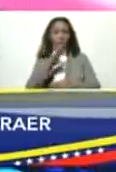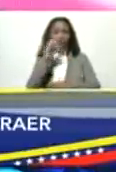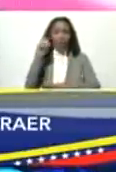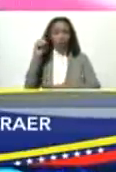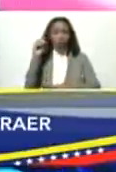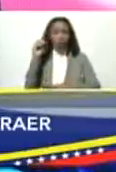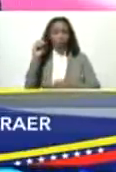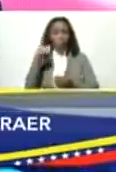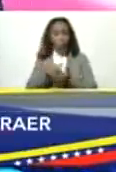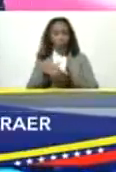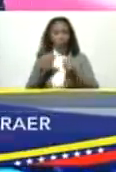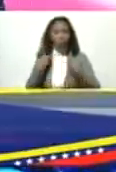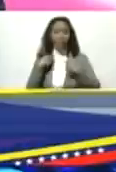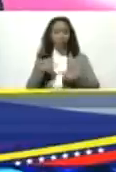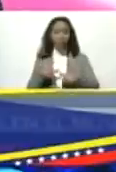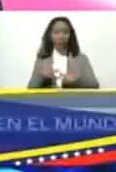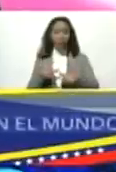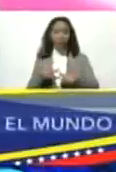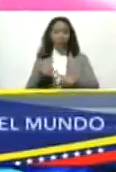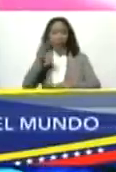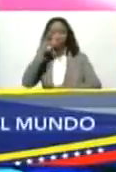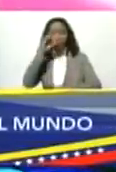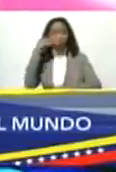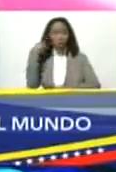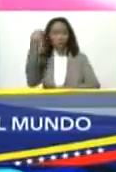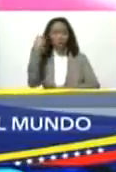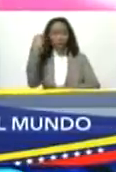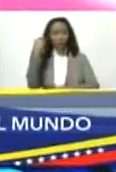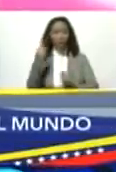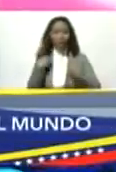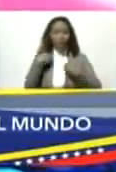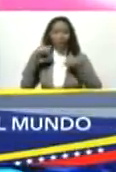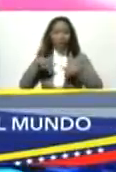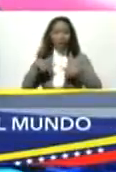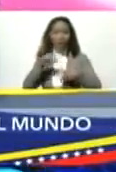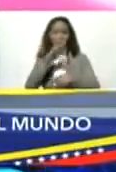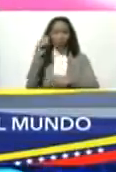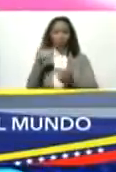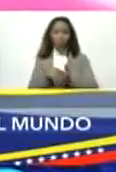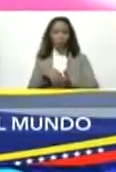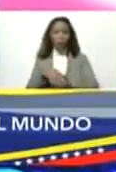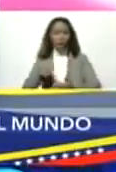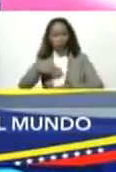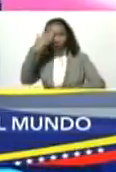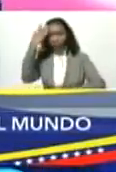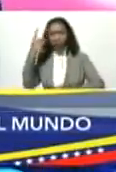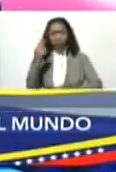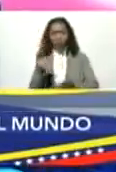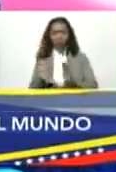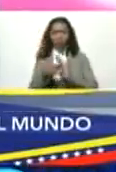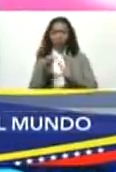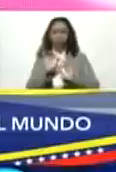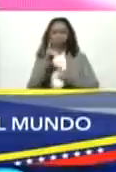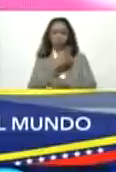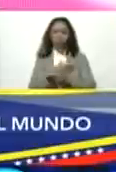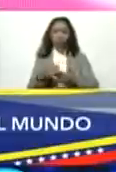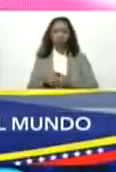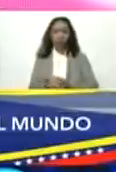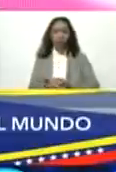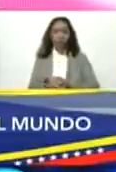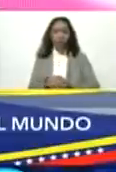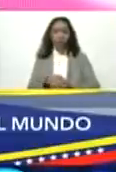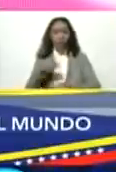ni contra los italianos quinientos mil más ni contra los árabes un millón ni contra los italianos trescientos mil